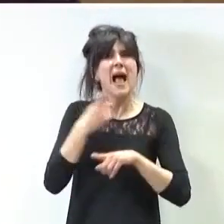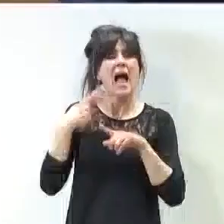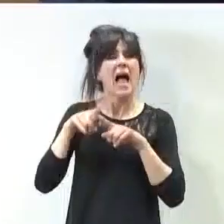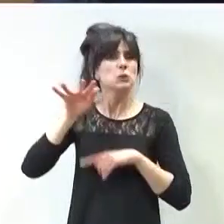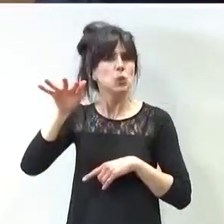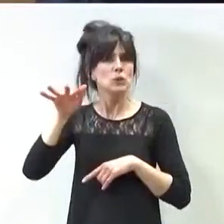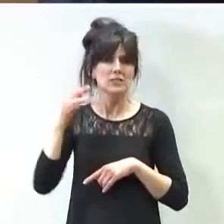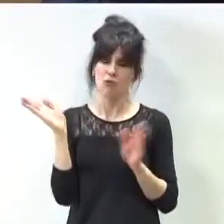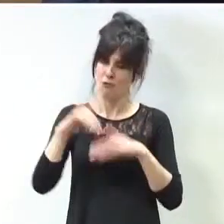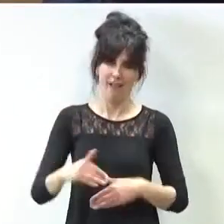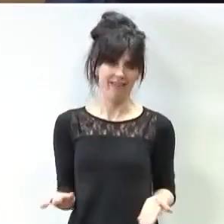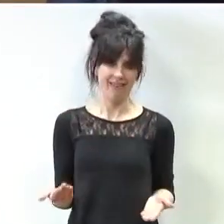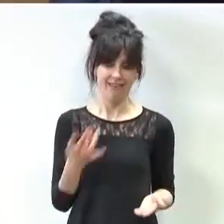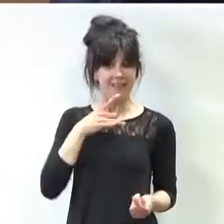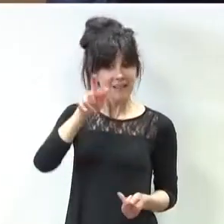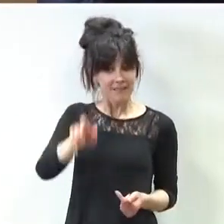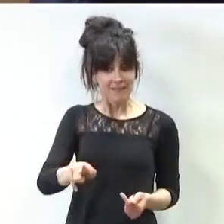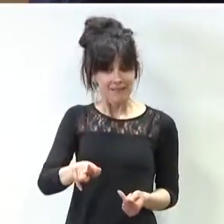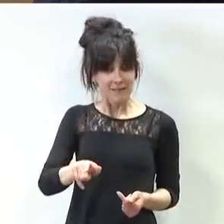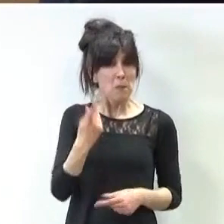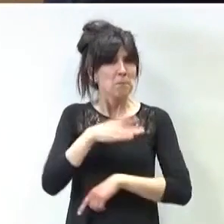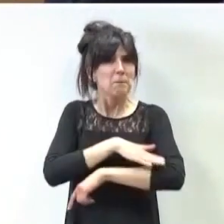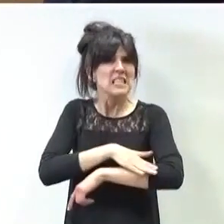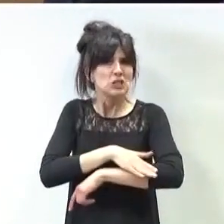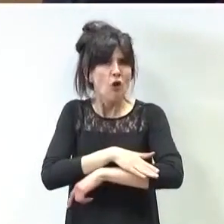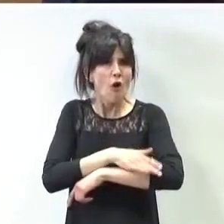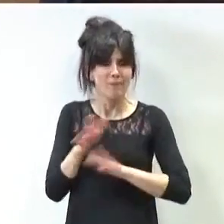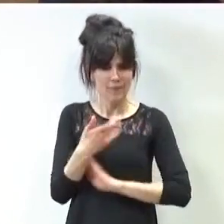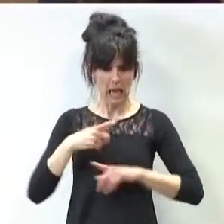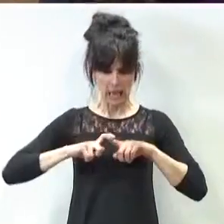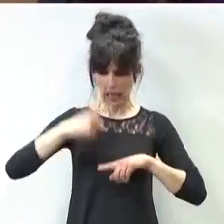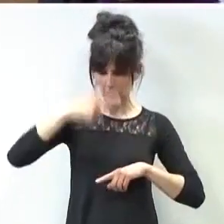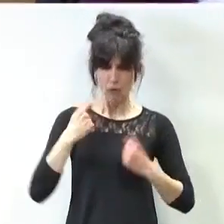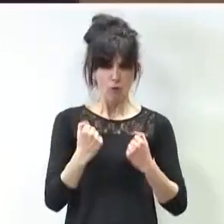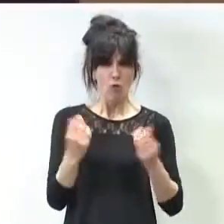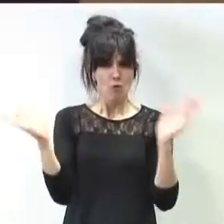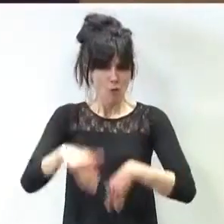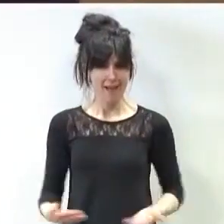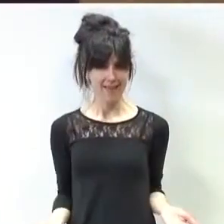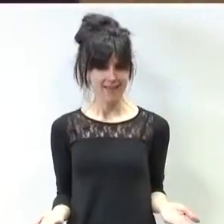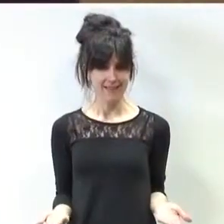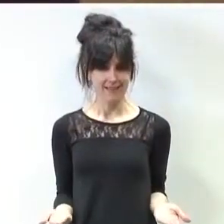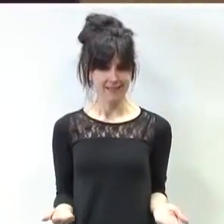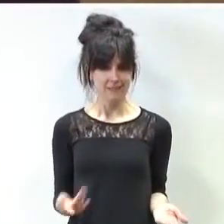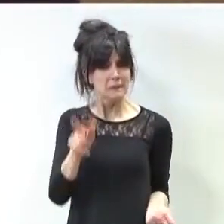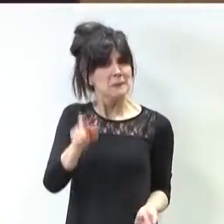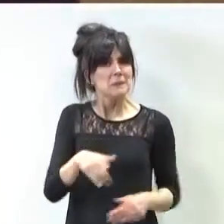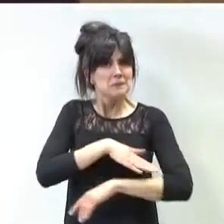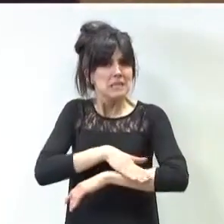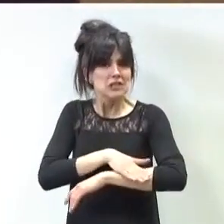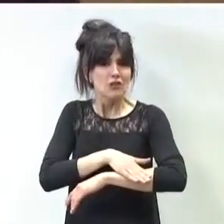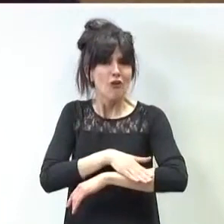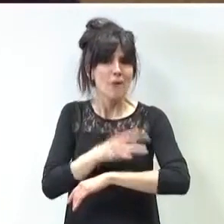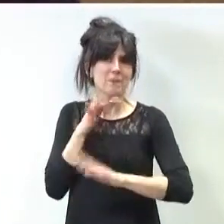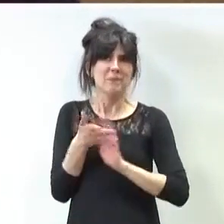Exteriores. Es usted un ministro sin personalidad. El ministro con el